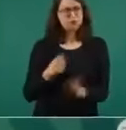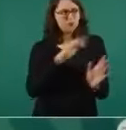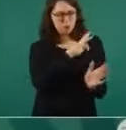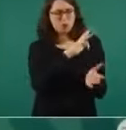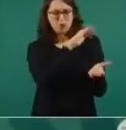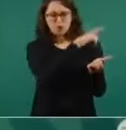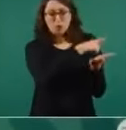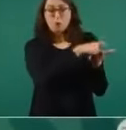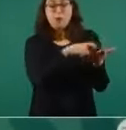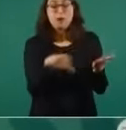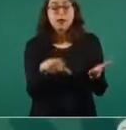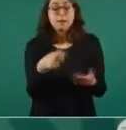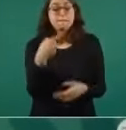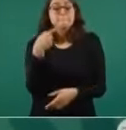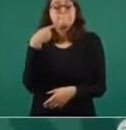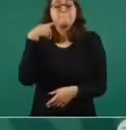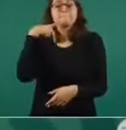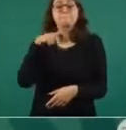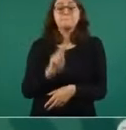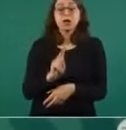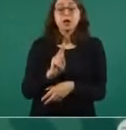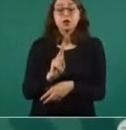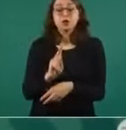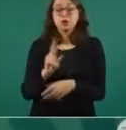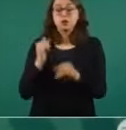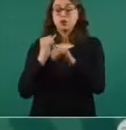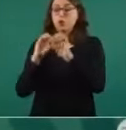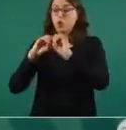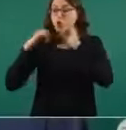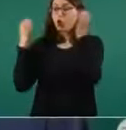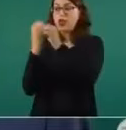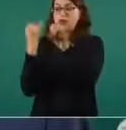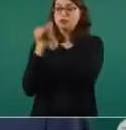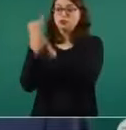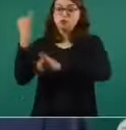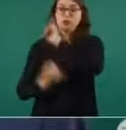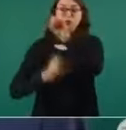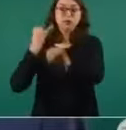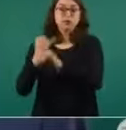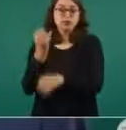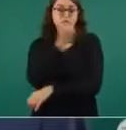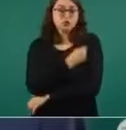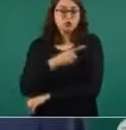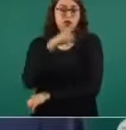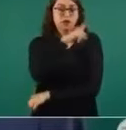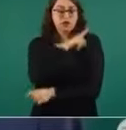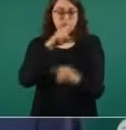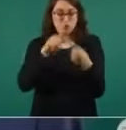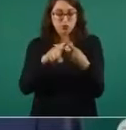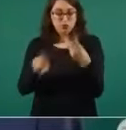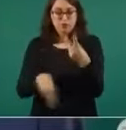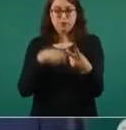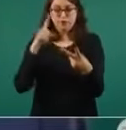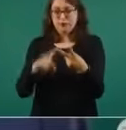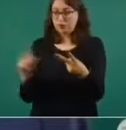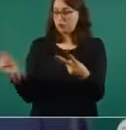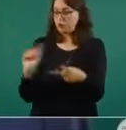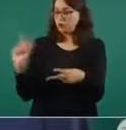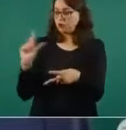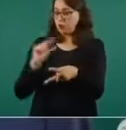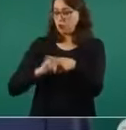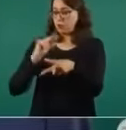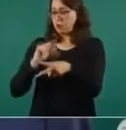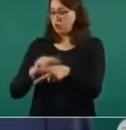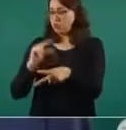los organismos internacionales de la salud, qué opinan los profesionales, qué